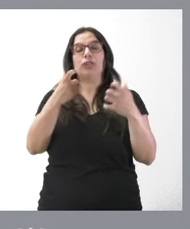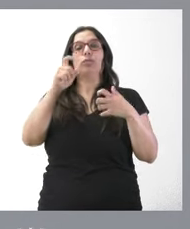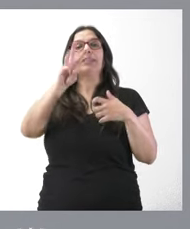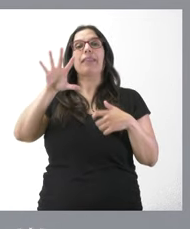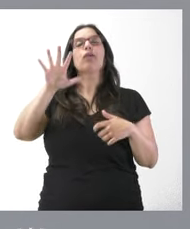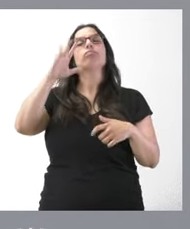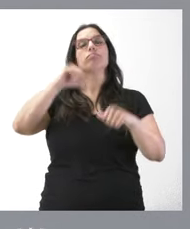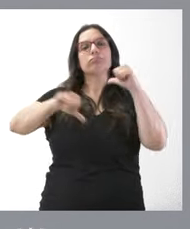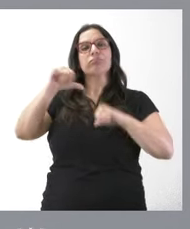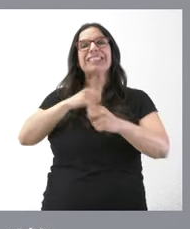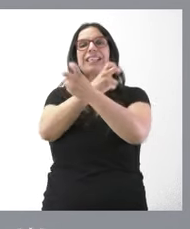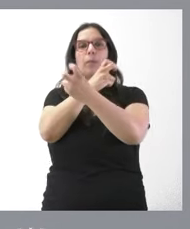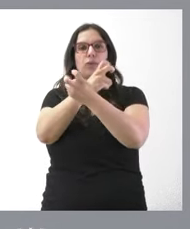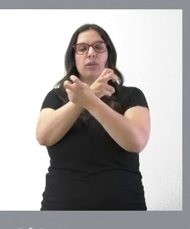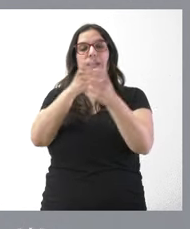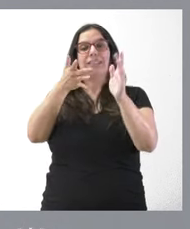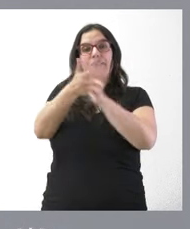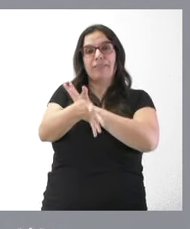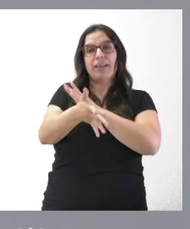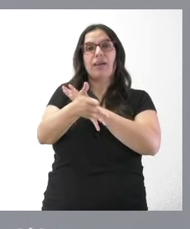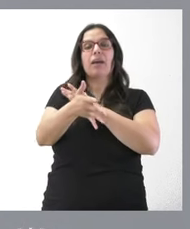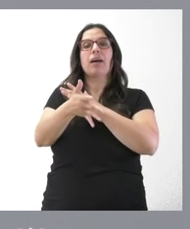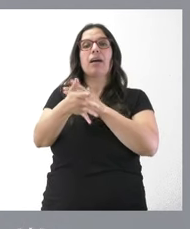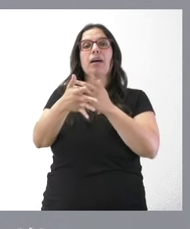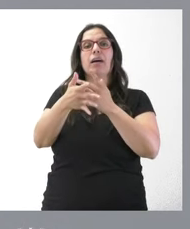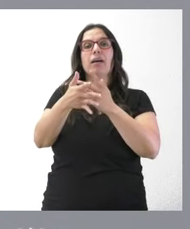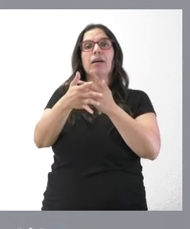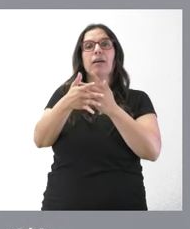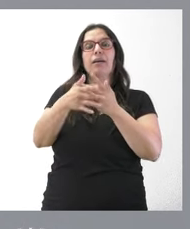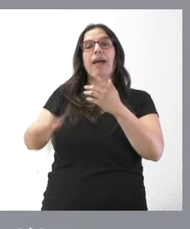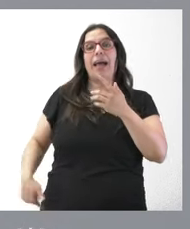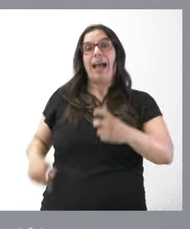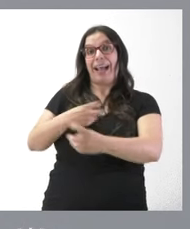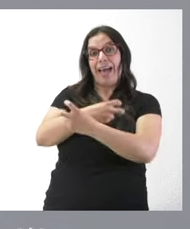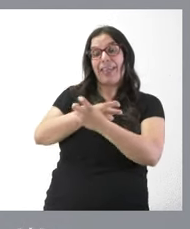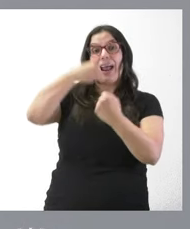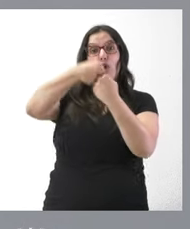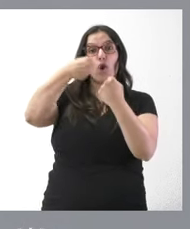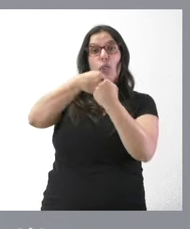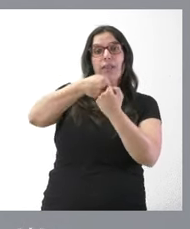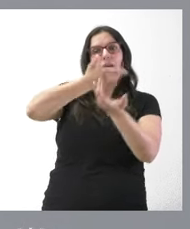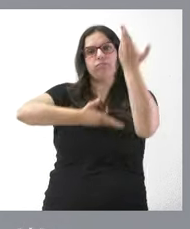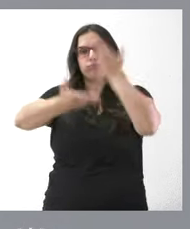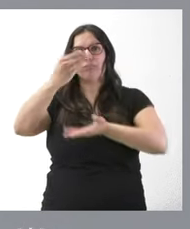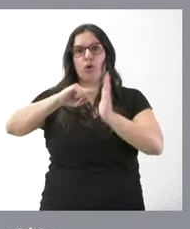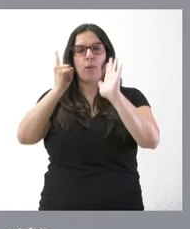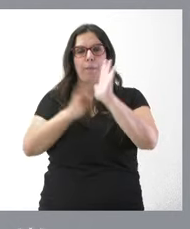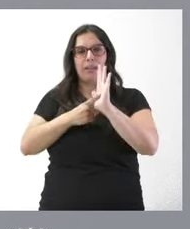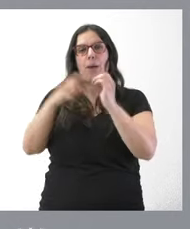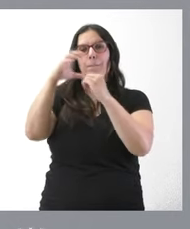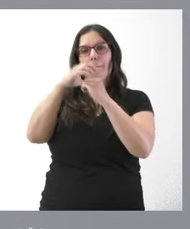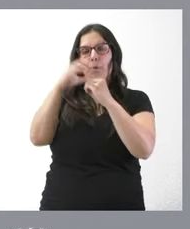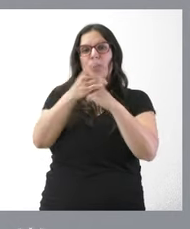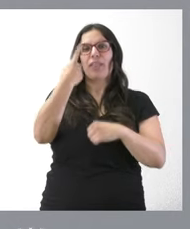relacionados con la sustitución total de cadera y rodilla con prótesis. Por tanto, 175 procesos